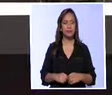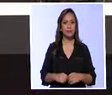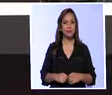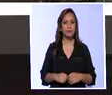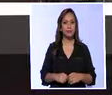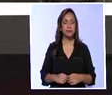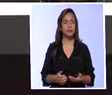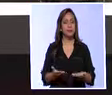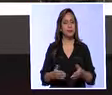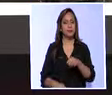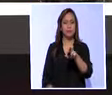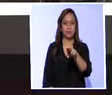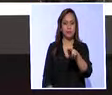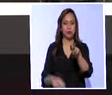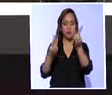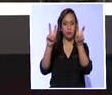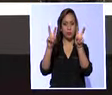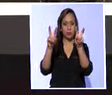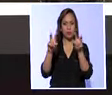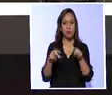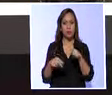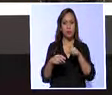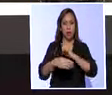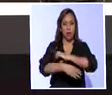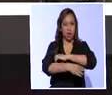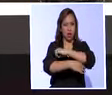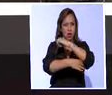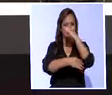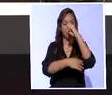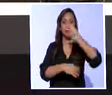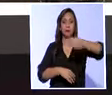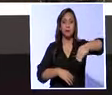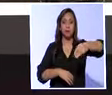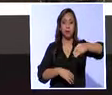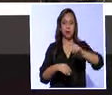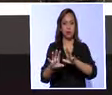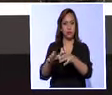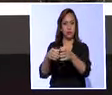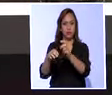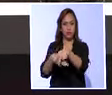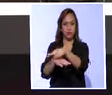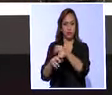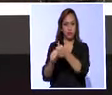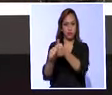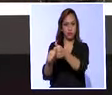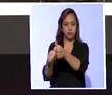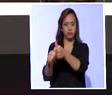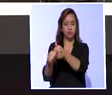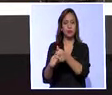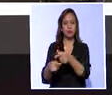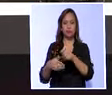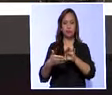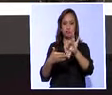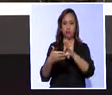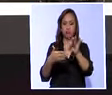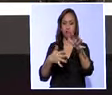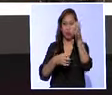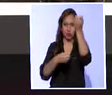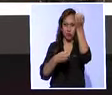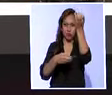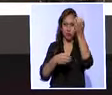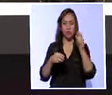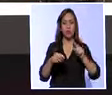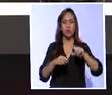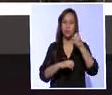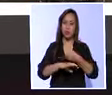En este mismo tema, recordemos que la madrugada del miércoles, la Comisión de Fiscalización de la Asamblea Nacional aprobó el informe